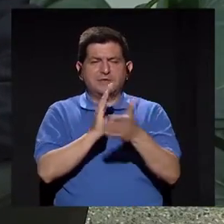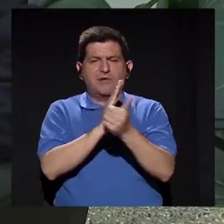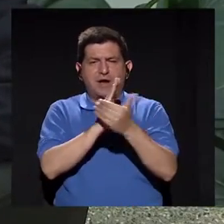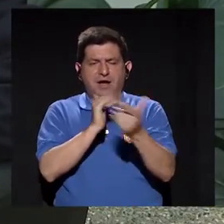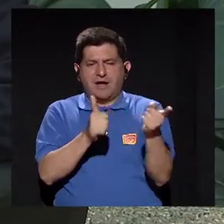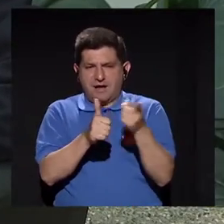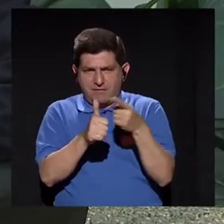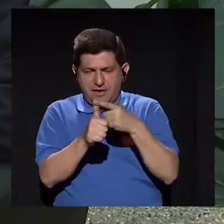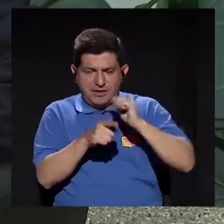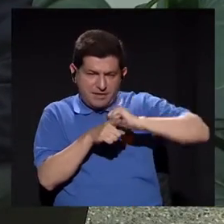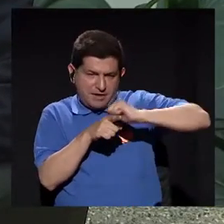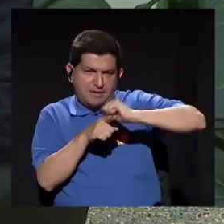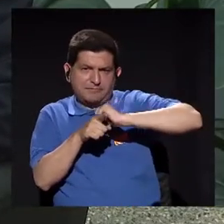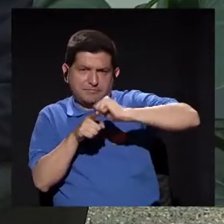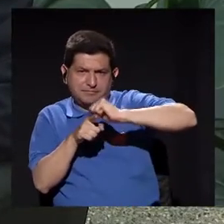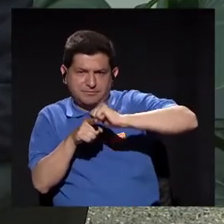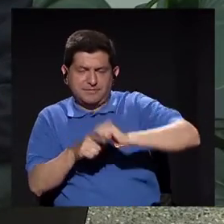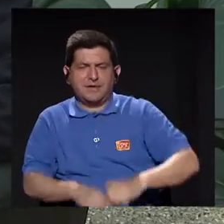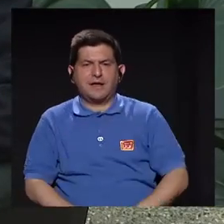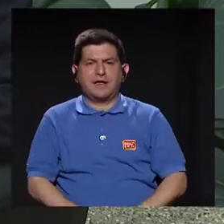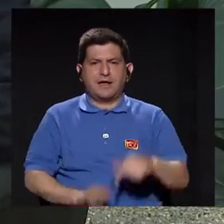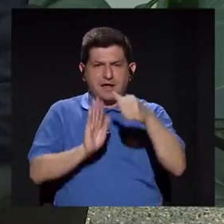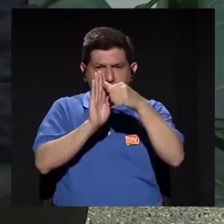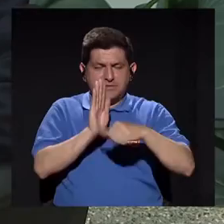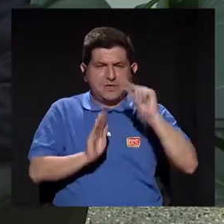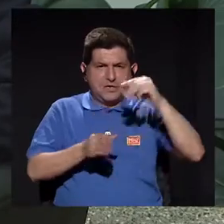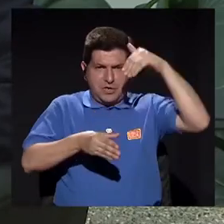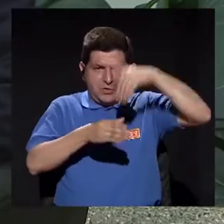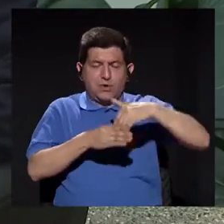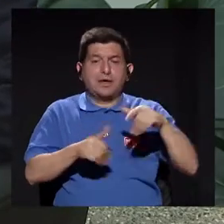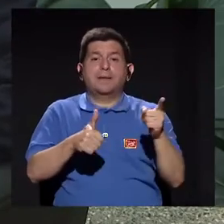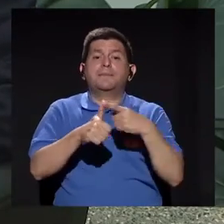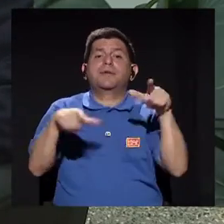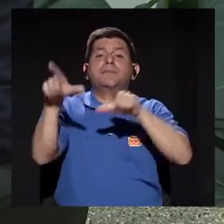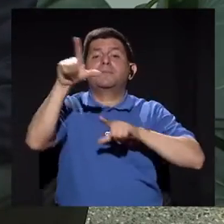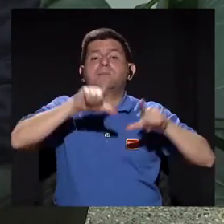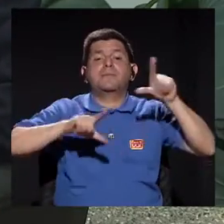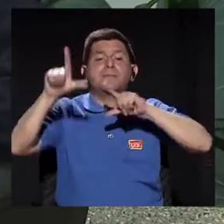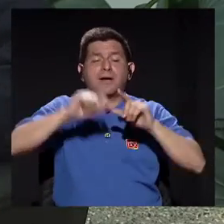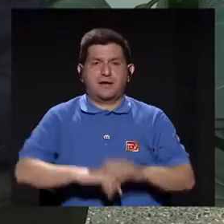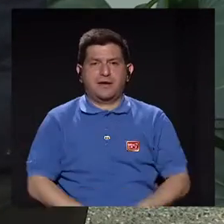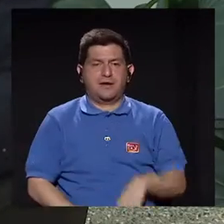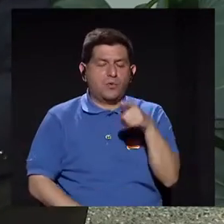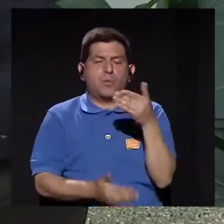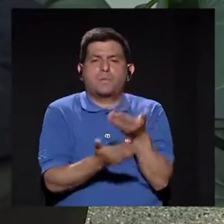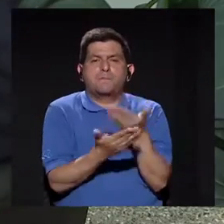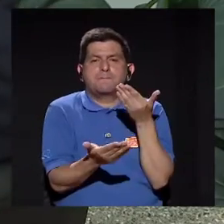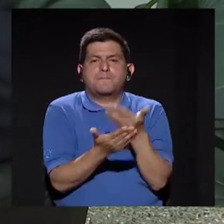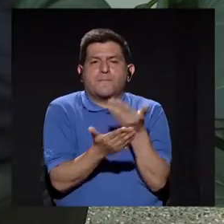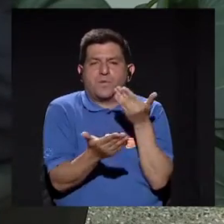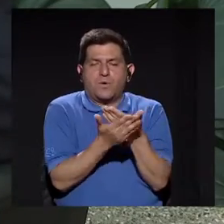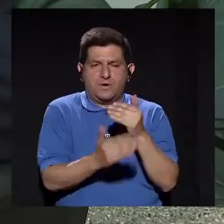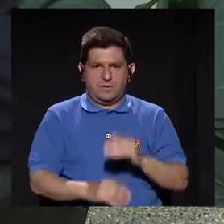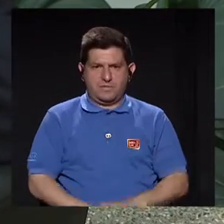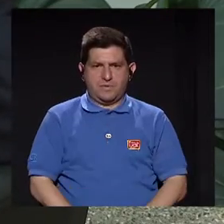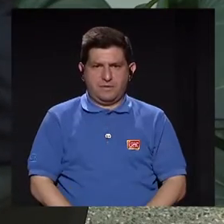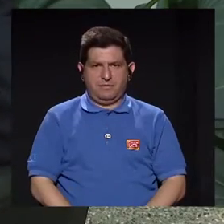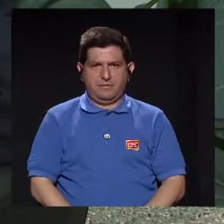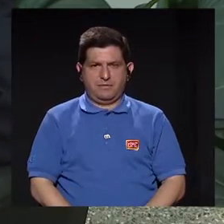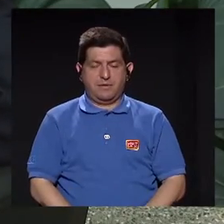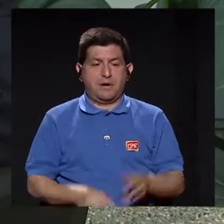adquiera un entrenamiento en cirugía mínimamente invasiva en el laboratorio, mediante la simulación, mediante